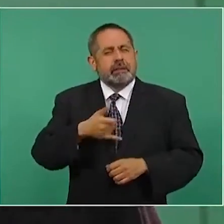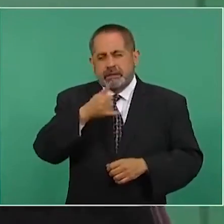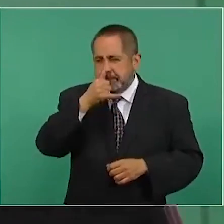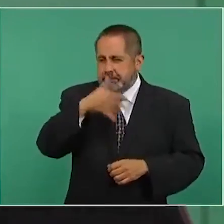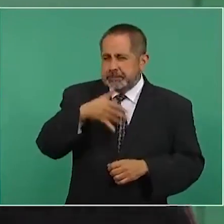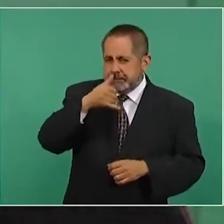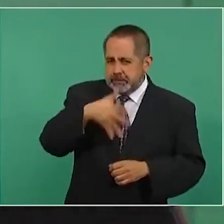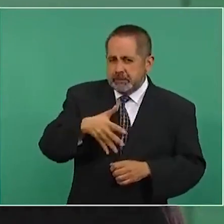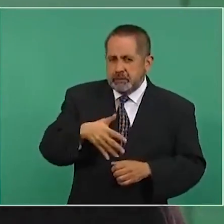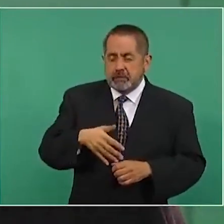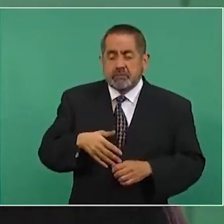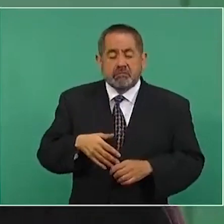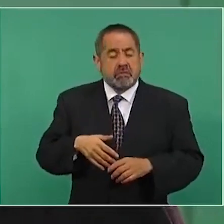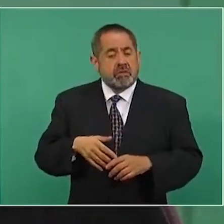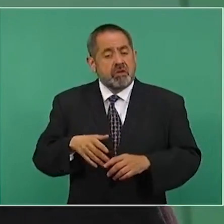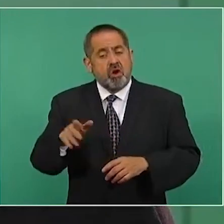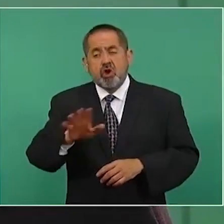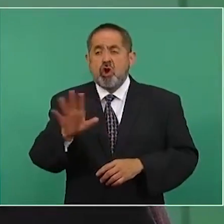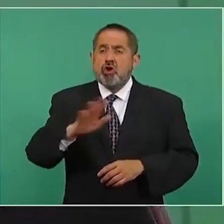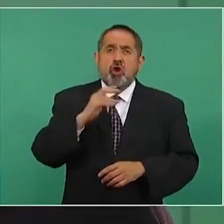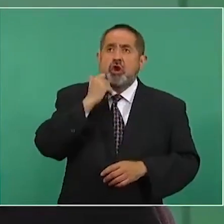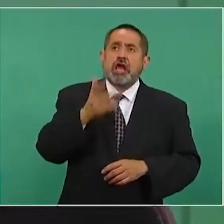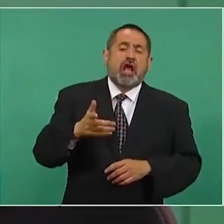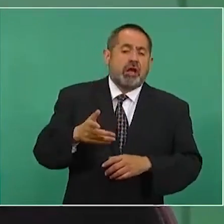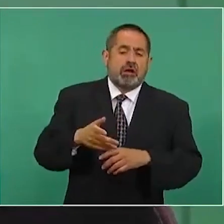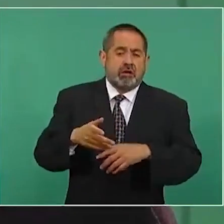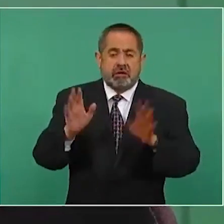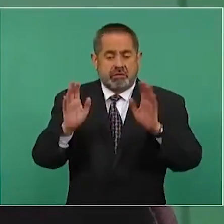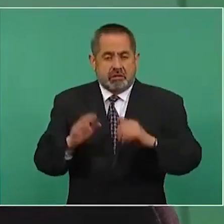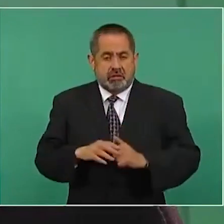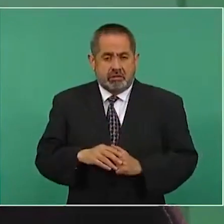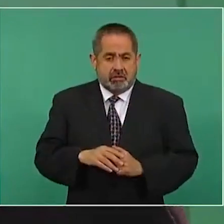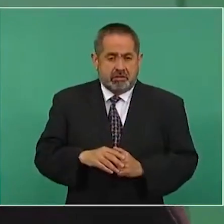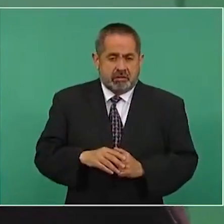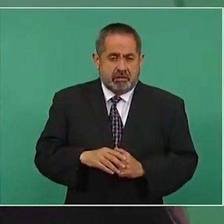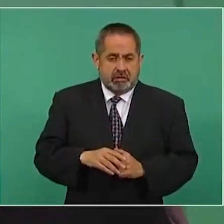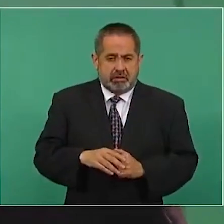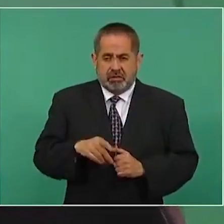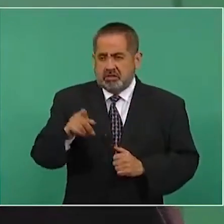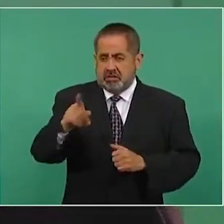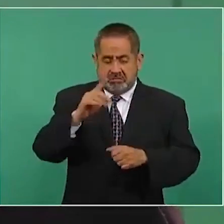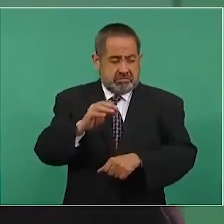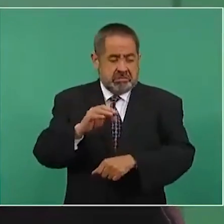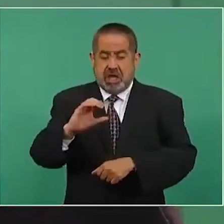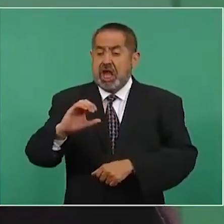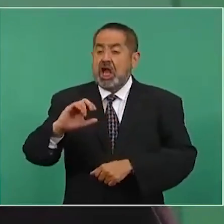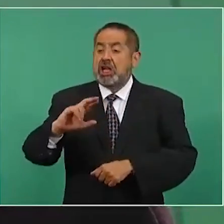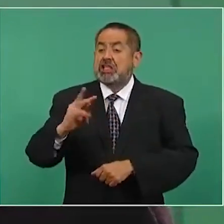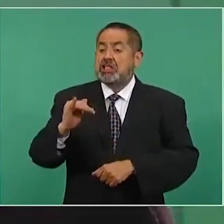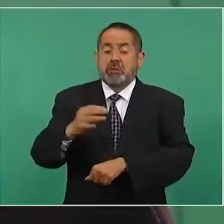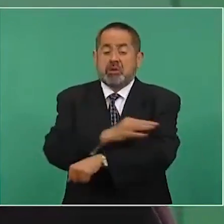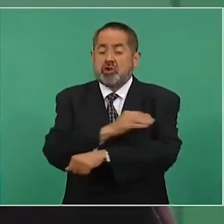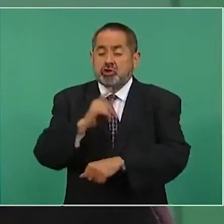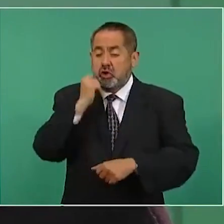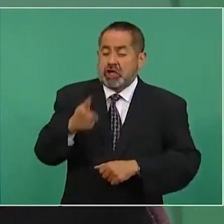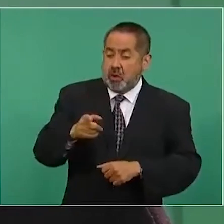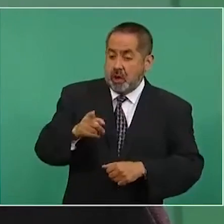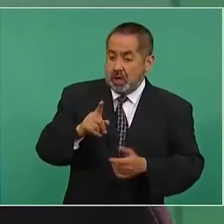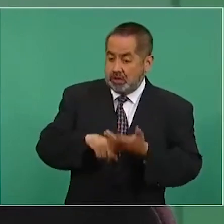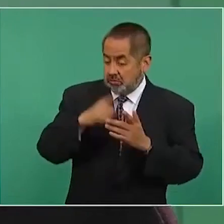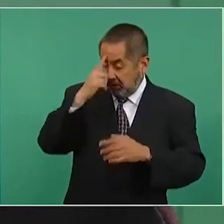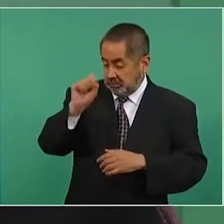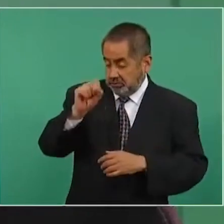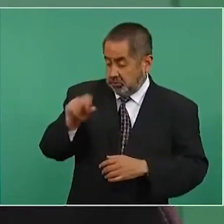No quiero la… no me vayan a meter ese chip comunista.